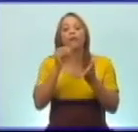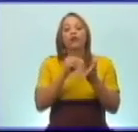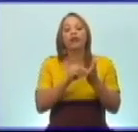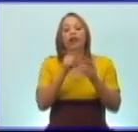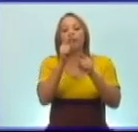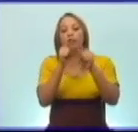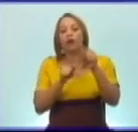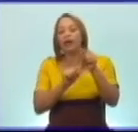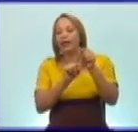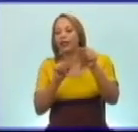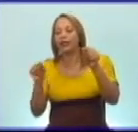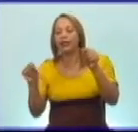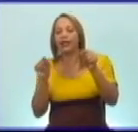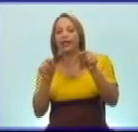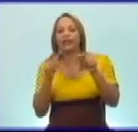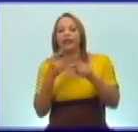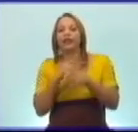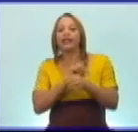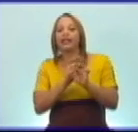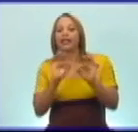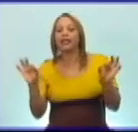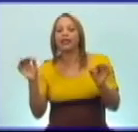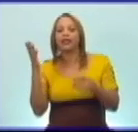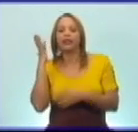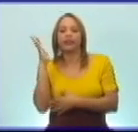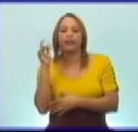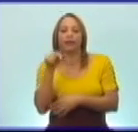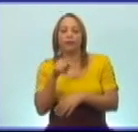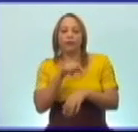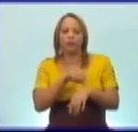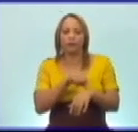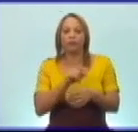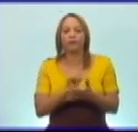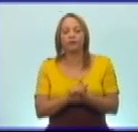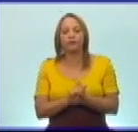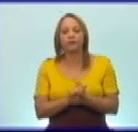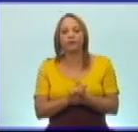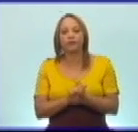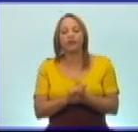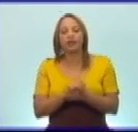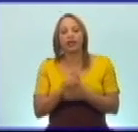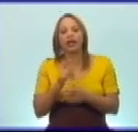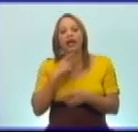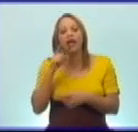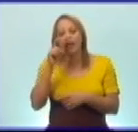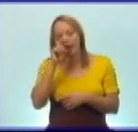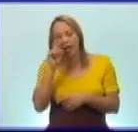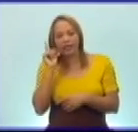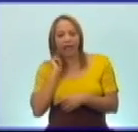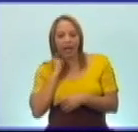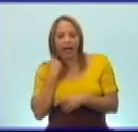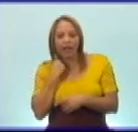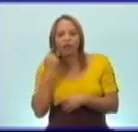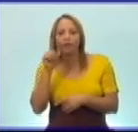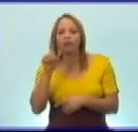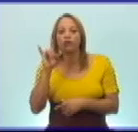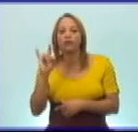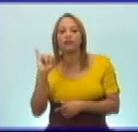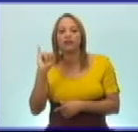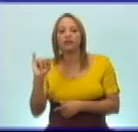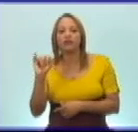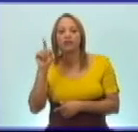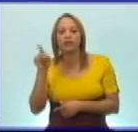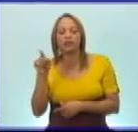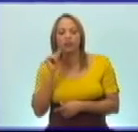fecha en que ocurrieron los mismos en la línea del tiempo. Y estamos hablando del año 1961, como